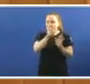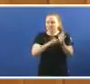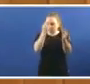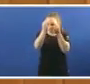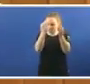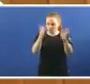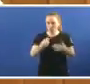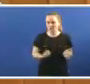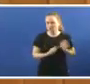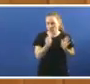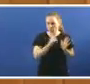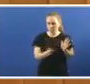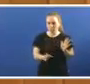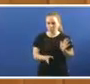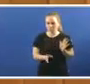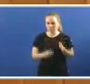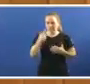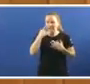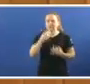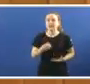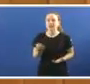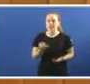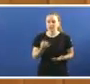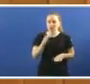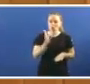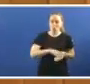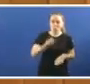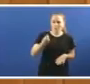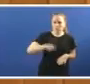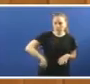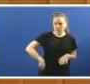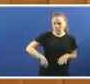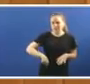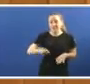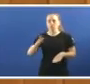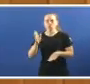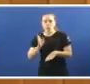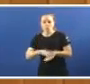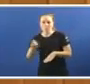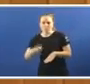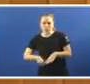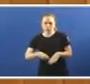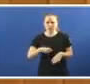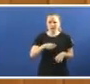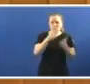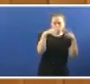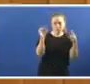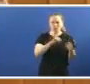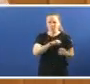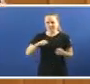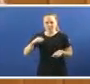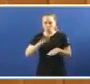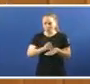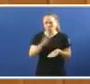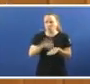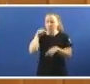explícitamente A realidade Que non é Nin culpa Dos profesionais Da pública Nin culpa Dos profesionais Das contratas Da privada A culpa